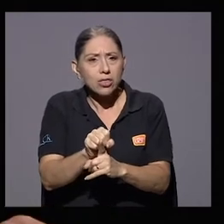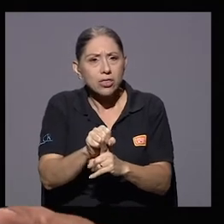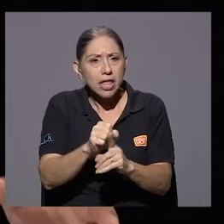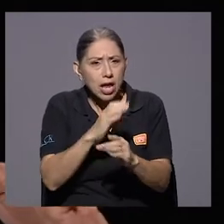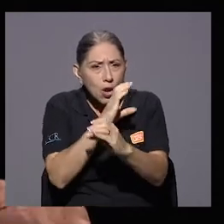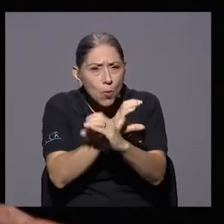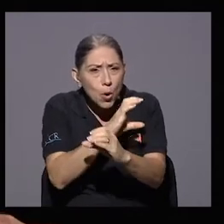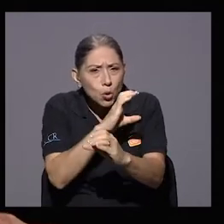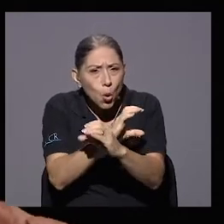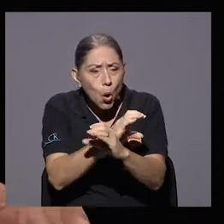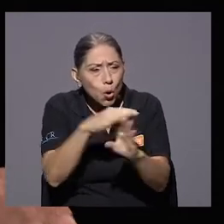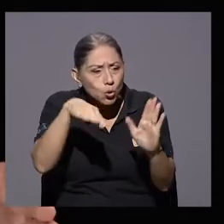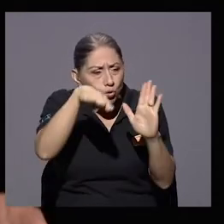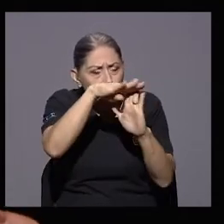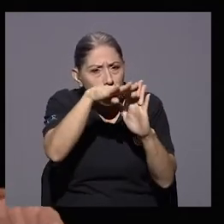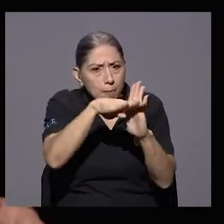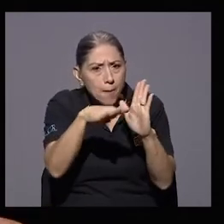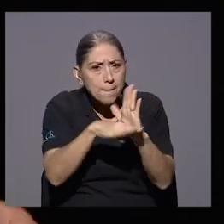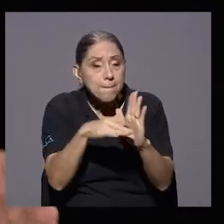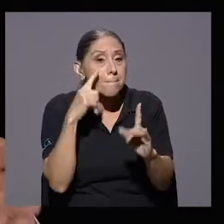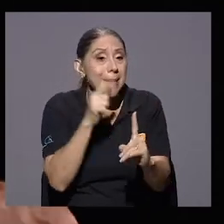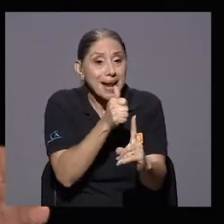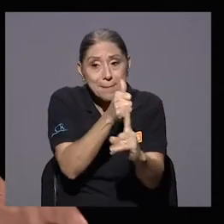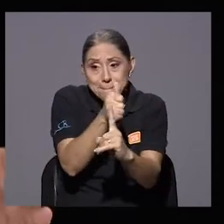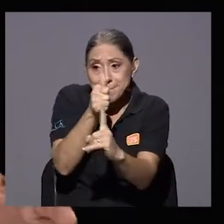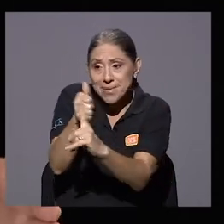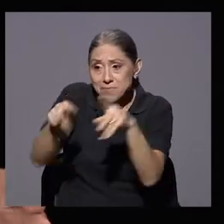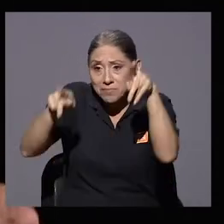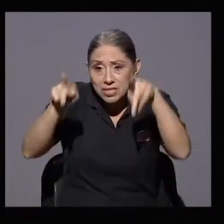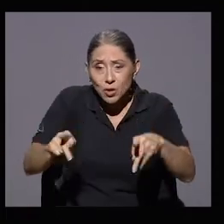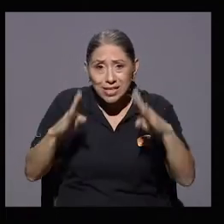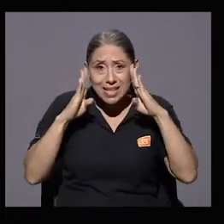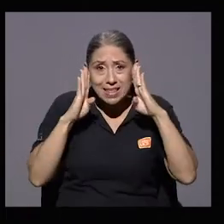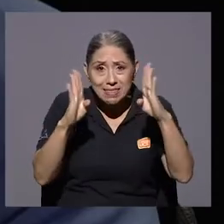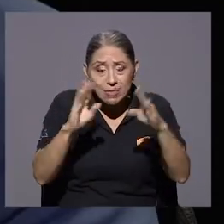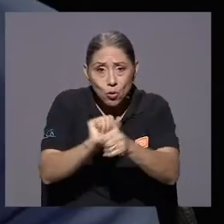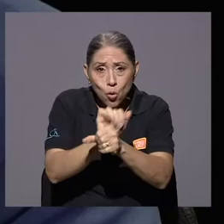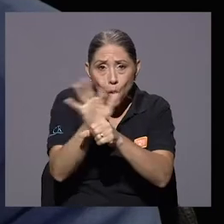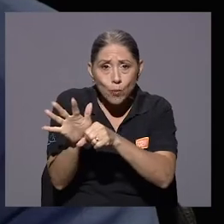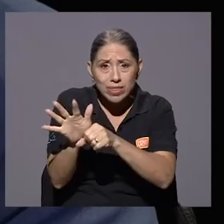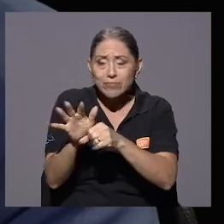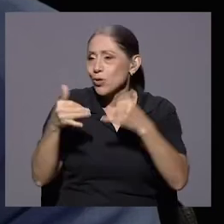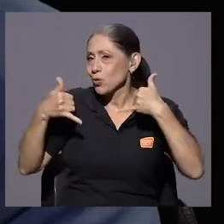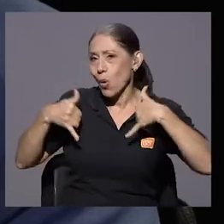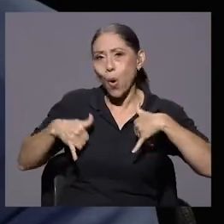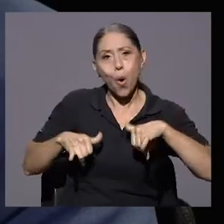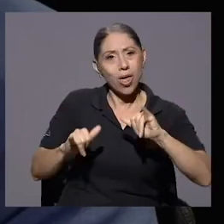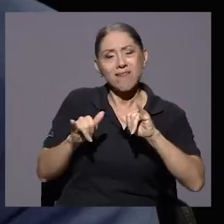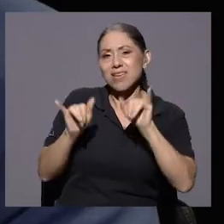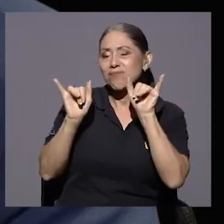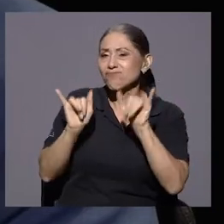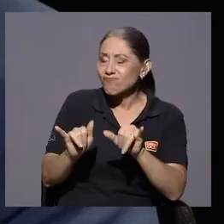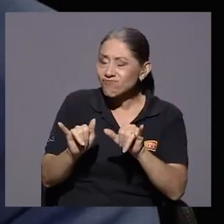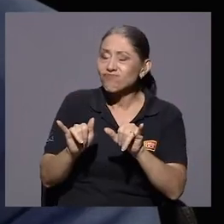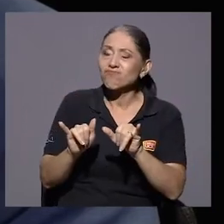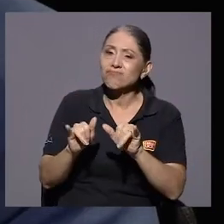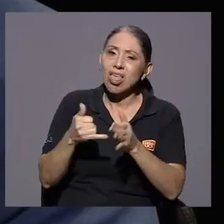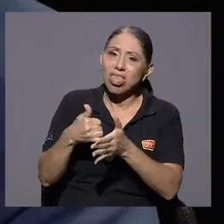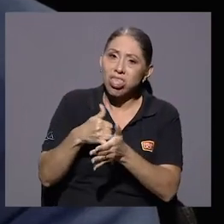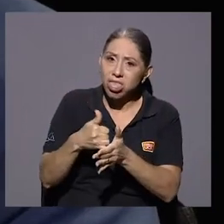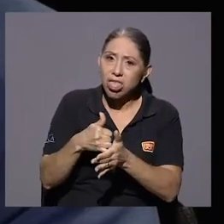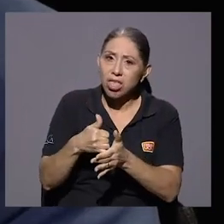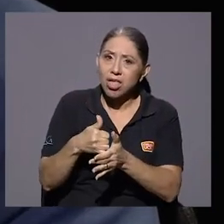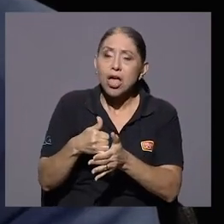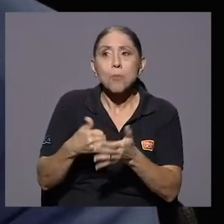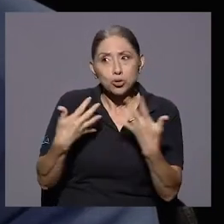protocolos de cuido para las propias personas que están dedicadas hoy en atención COVID. Todavía no ha sido superado. Es grave. logrado muchísimo, sin duda